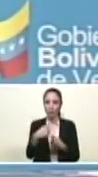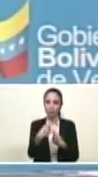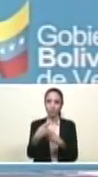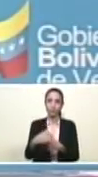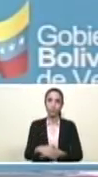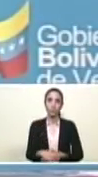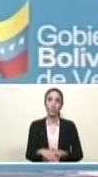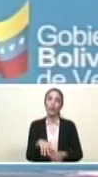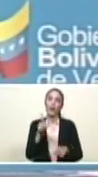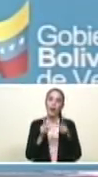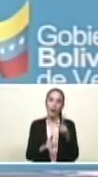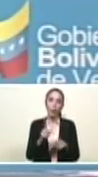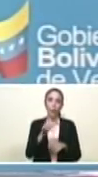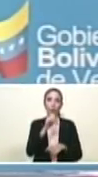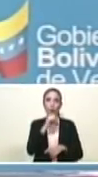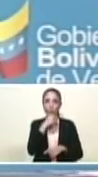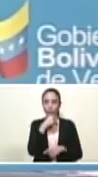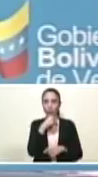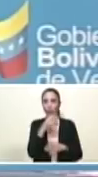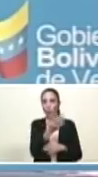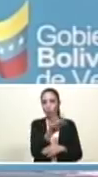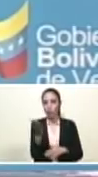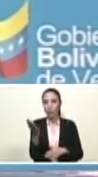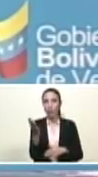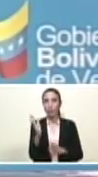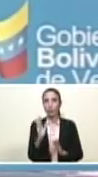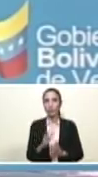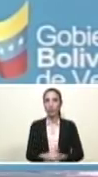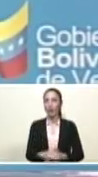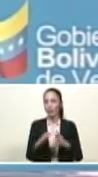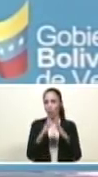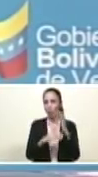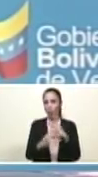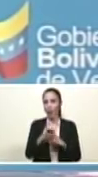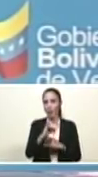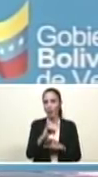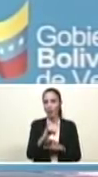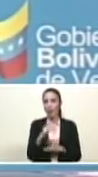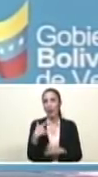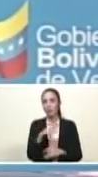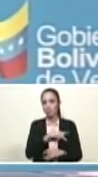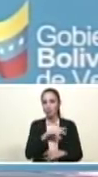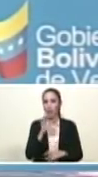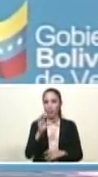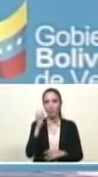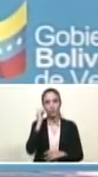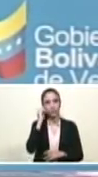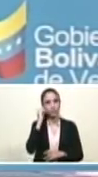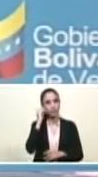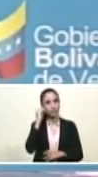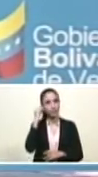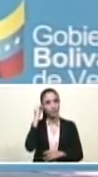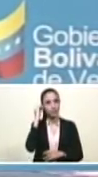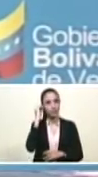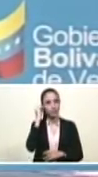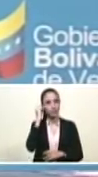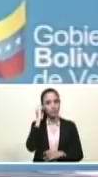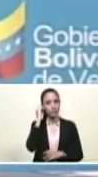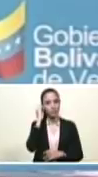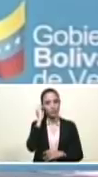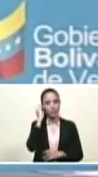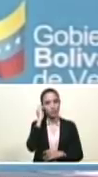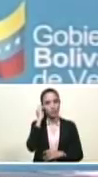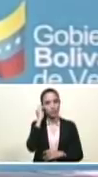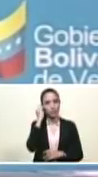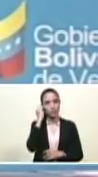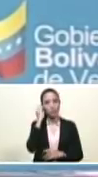nuestros abuelitos, abuelitas, todas tienen su B monedero y hemos pagado, presidente, durante estos meses a través de